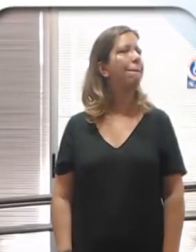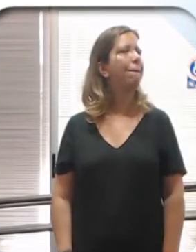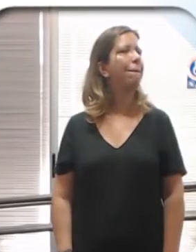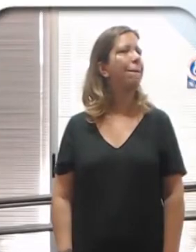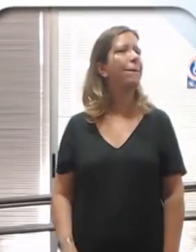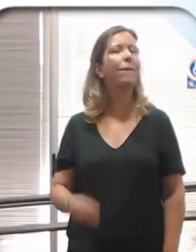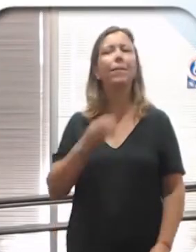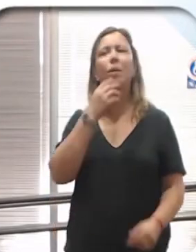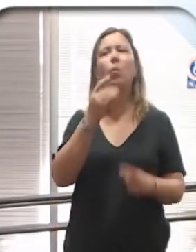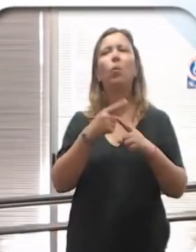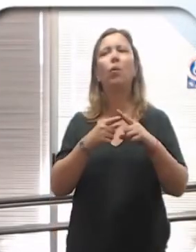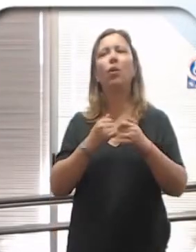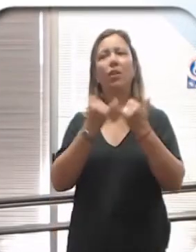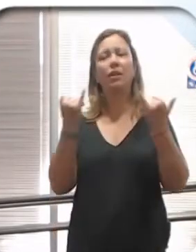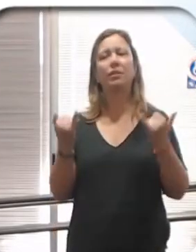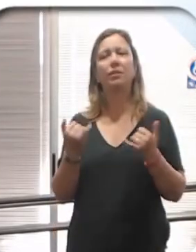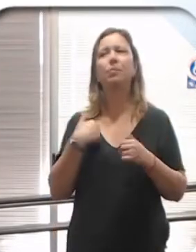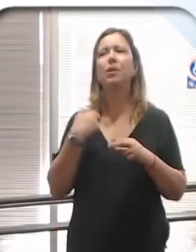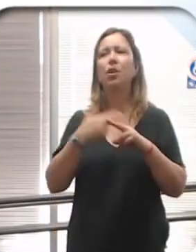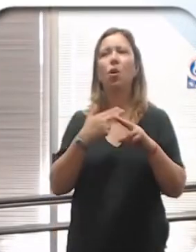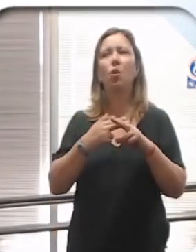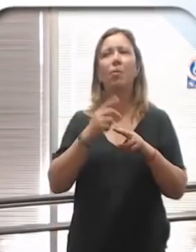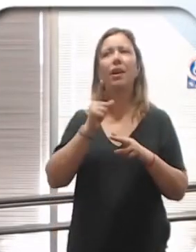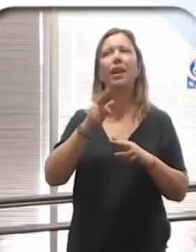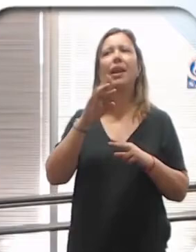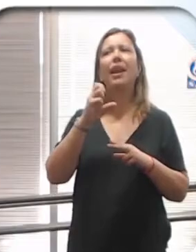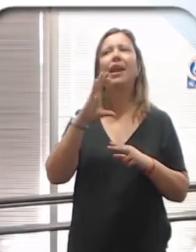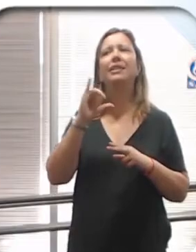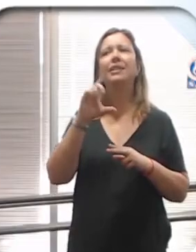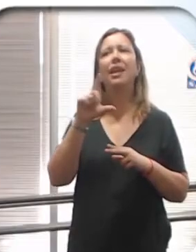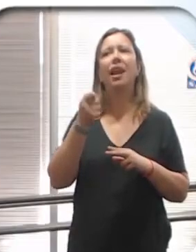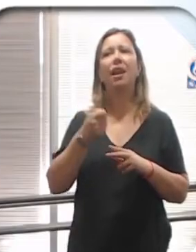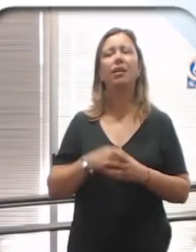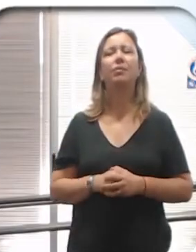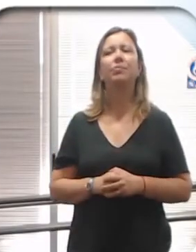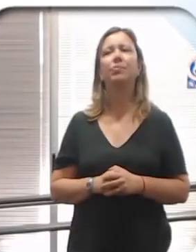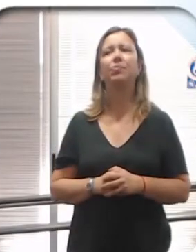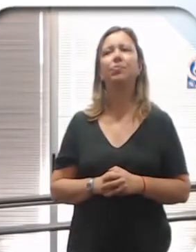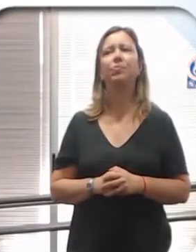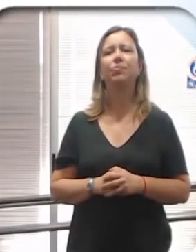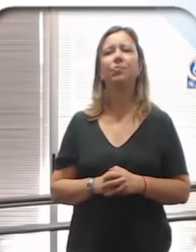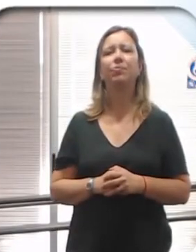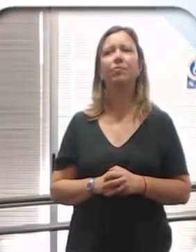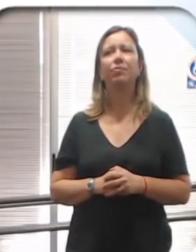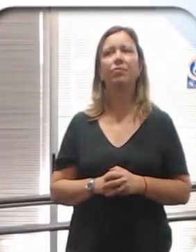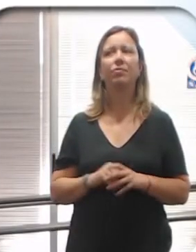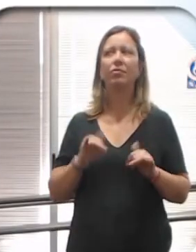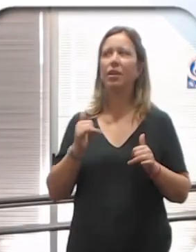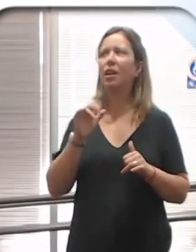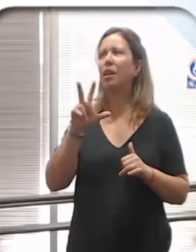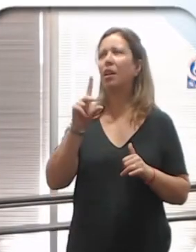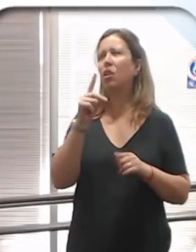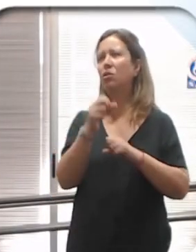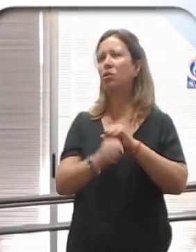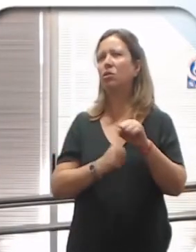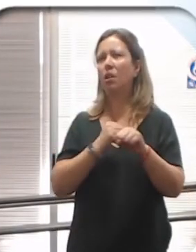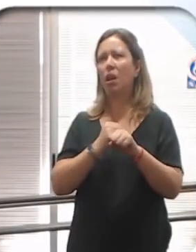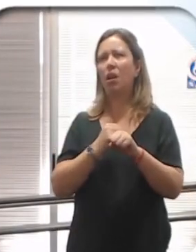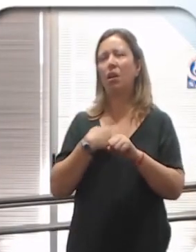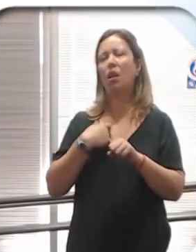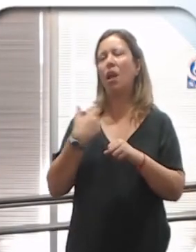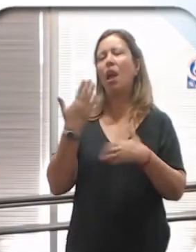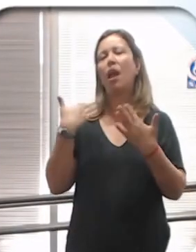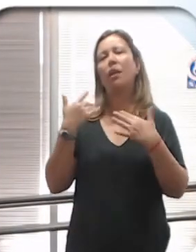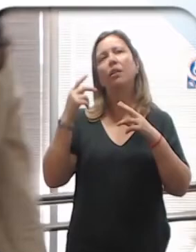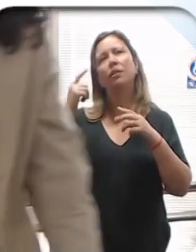Buenos días. Mi nombre es Graciela Rodríguez. Hace 32 años que ando en el tema